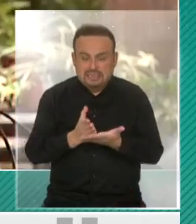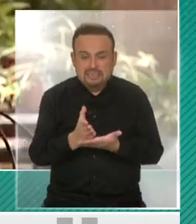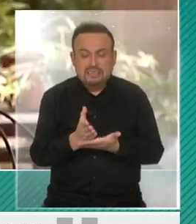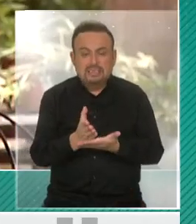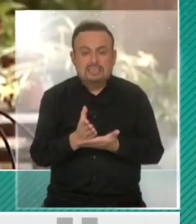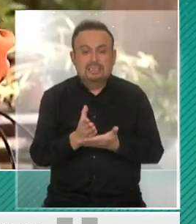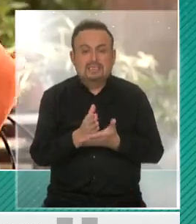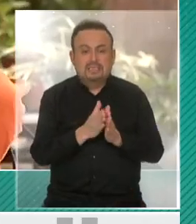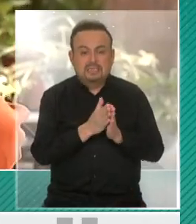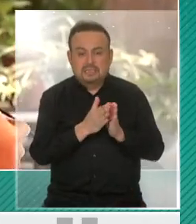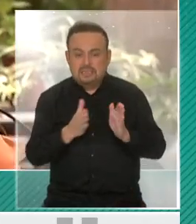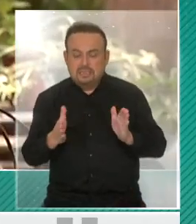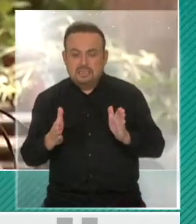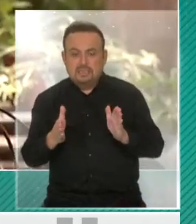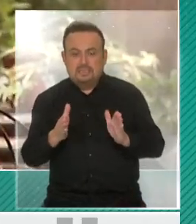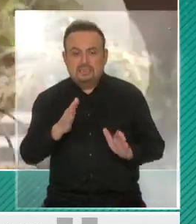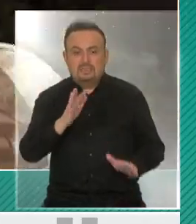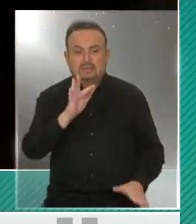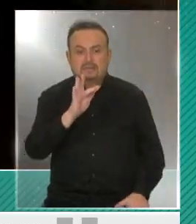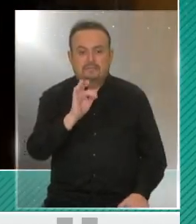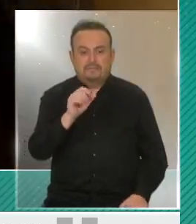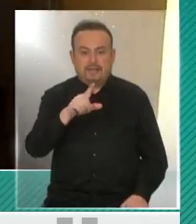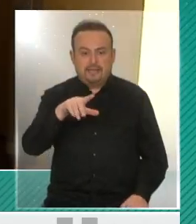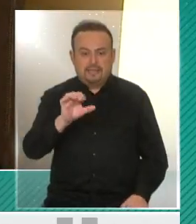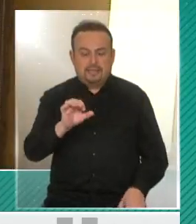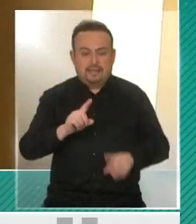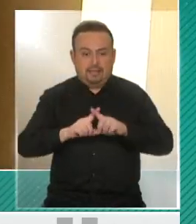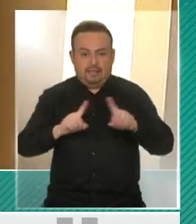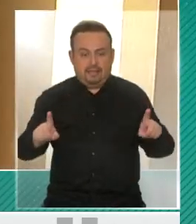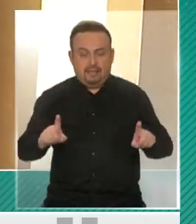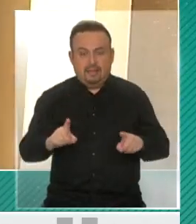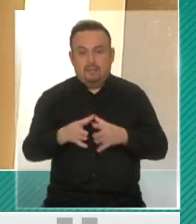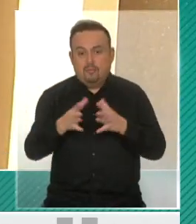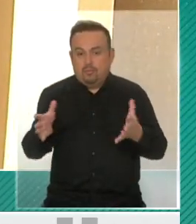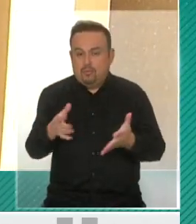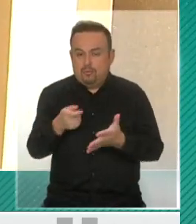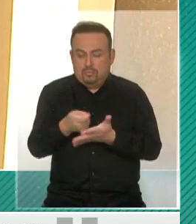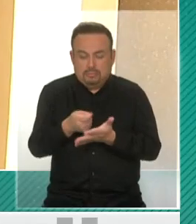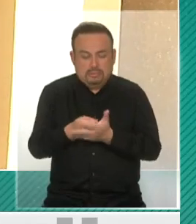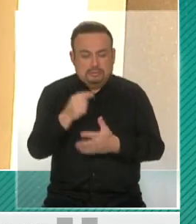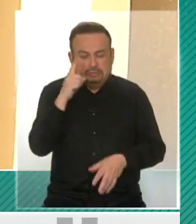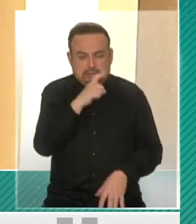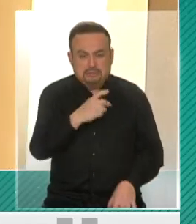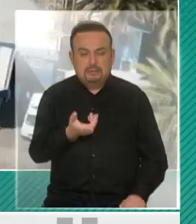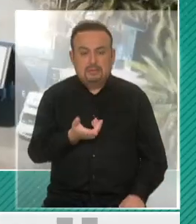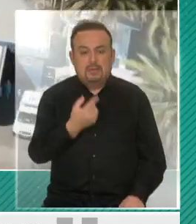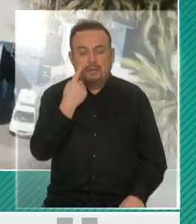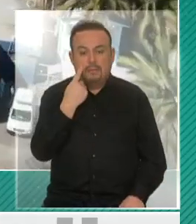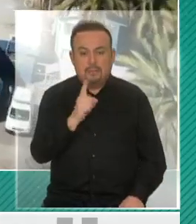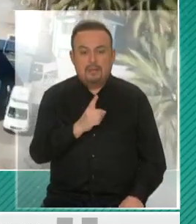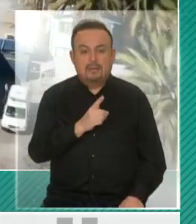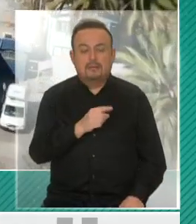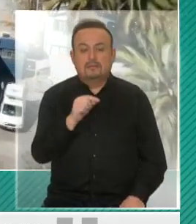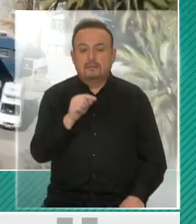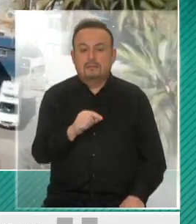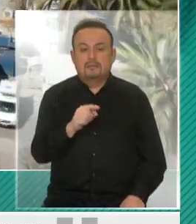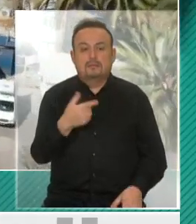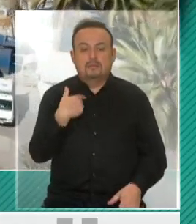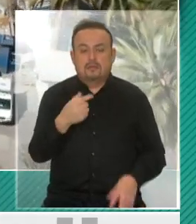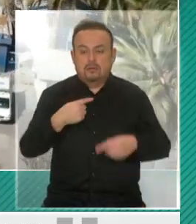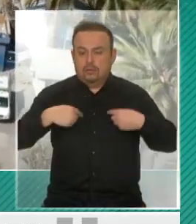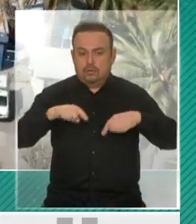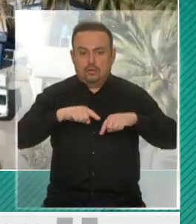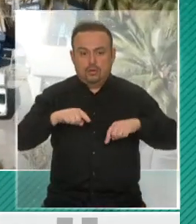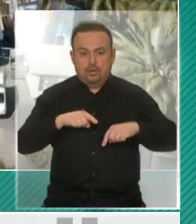una etapa distinta, en una nueva fase, que obviamente va a ser muy exigente, que va a ser muy compleja, y que nos hace enfrentar